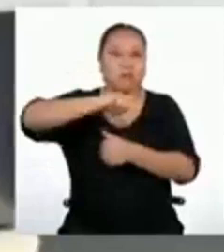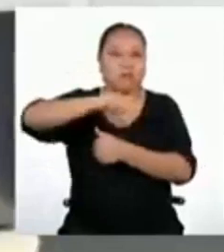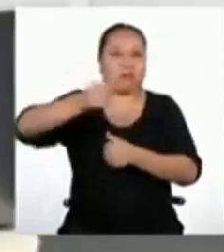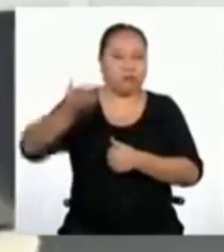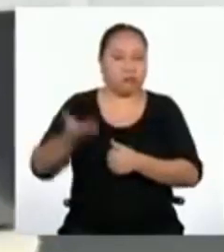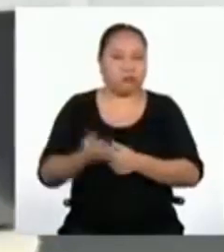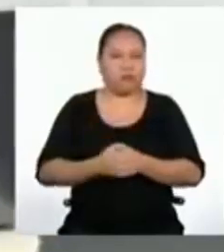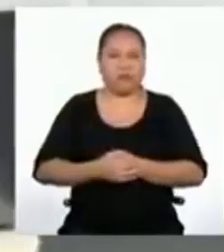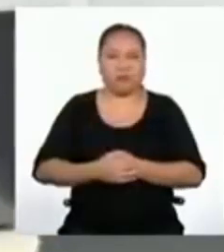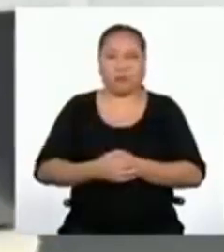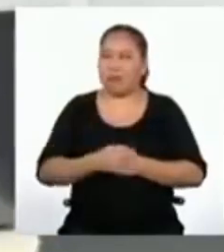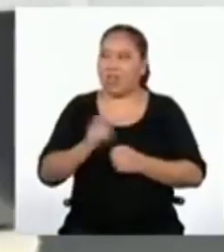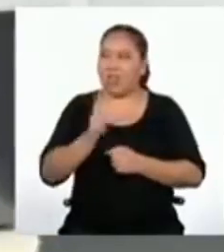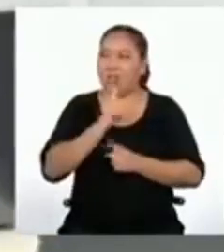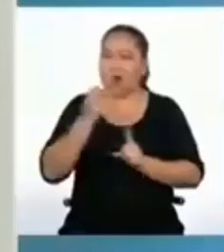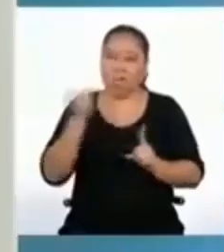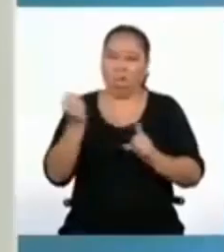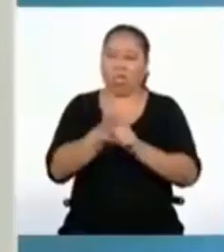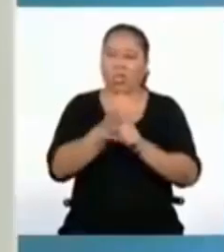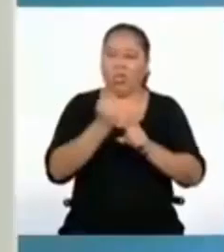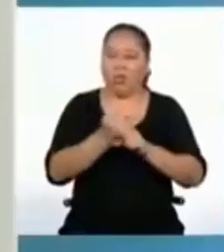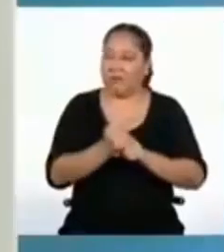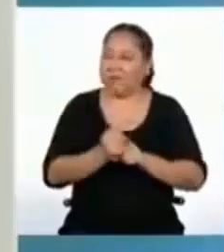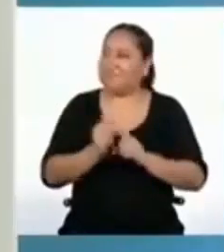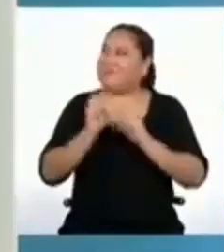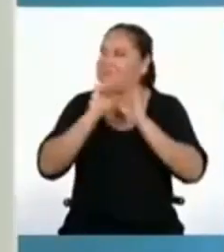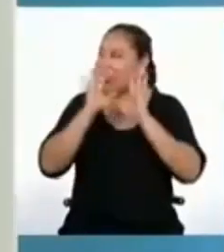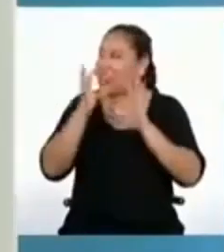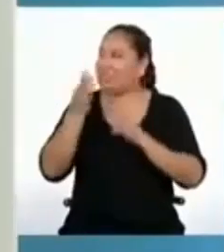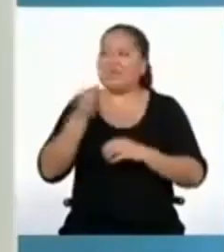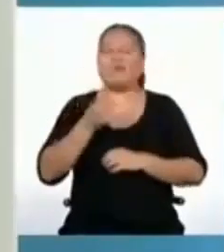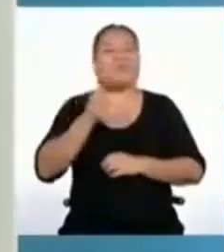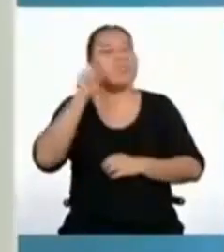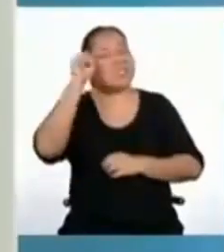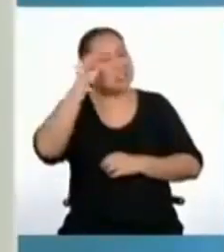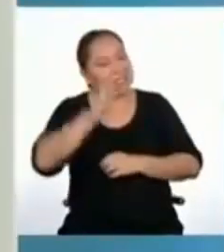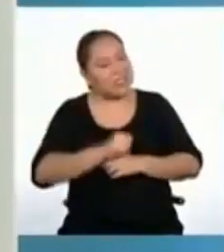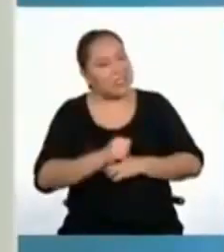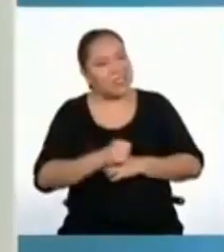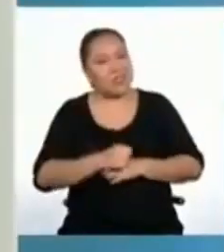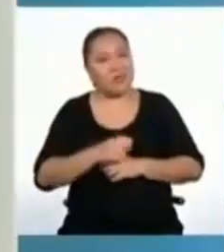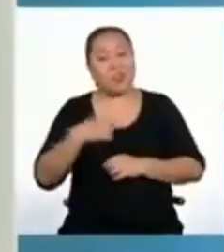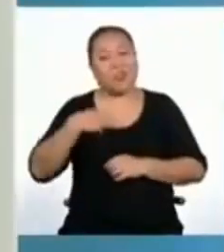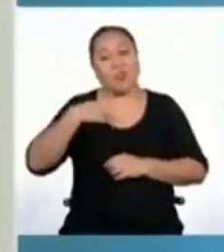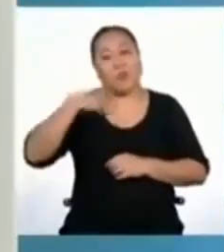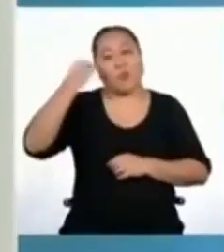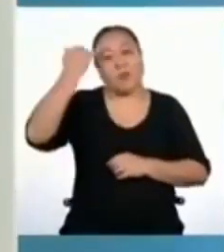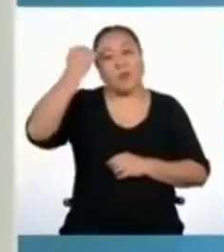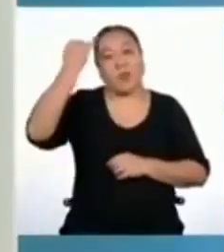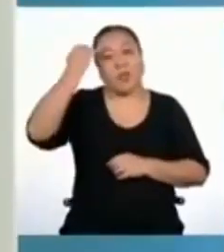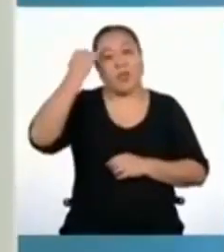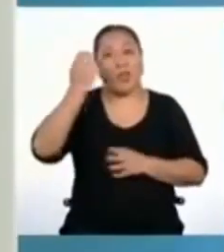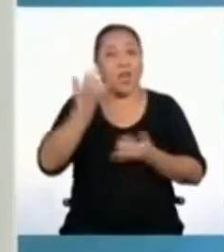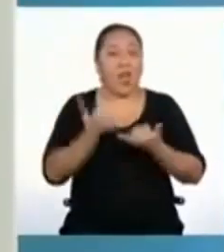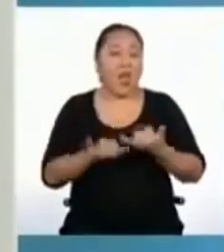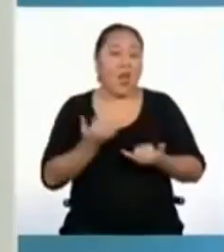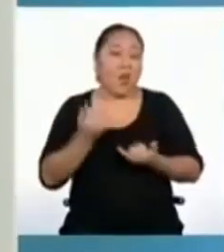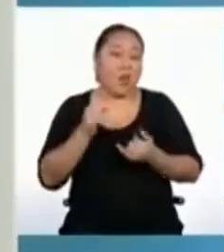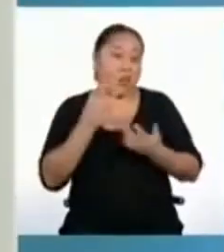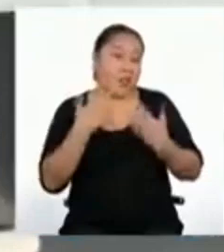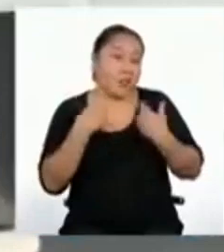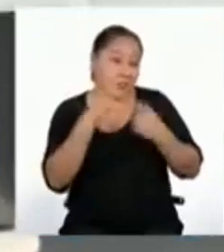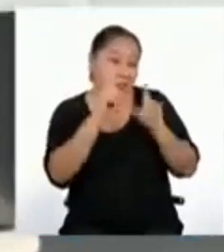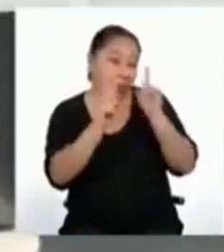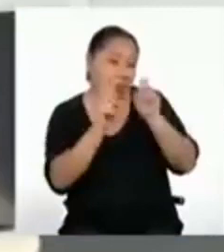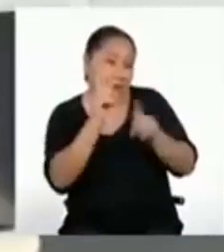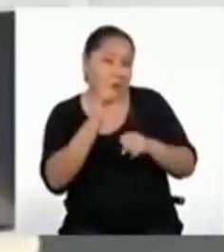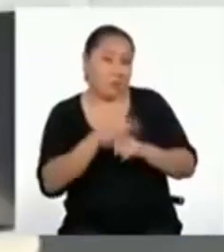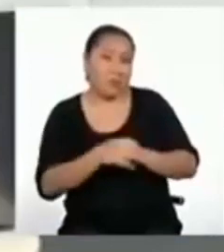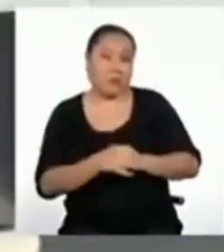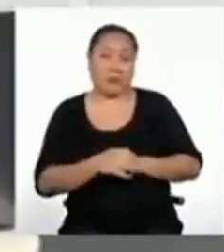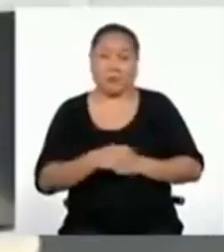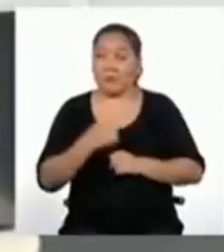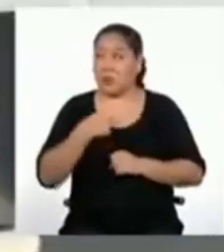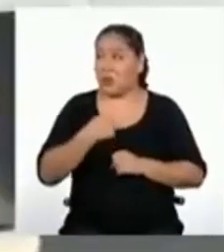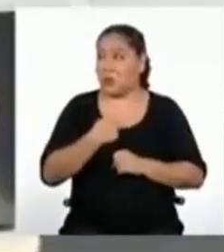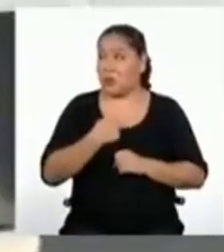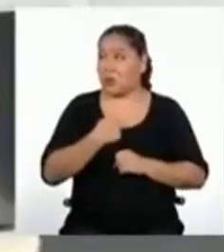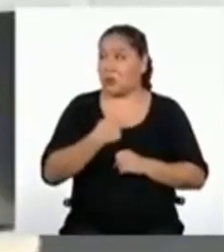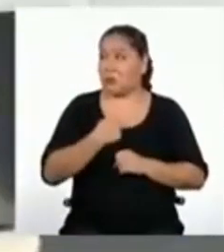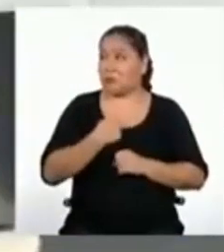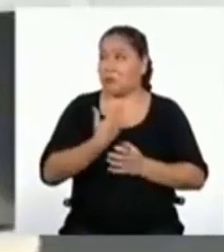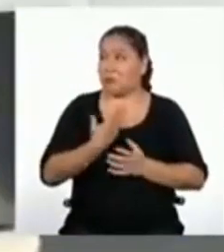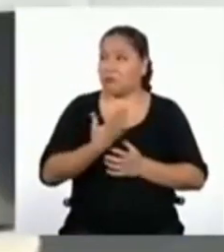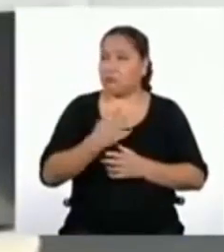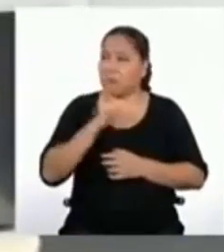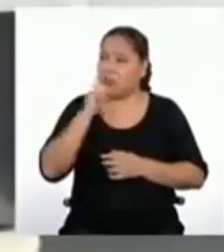violencia. ¡Me quedó clarito! Así es, Yeremis. Me imagino que ahora tendrás algunas preguntas. Yo, por mi